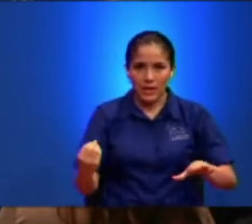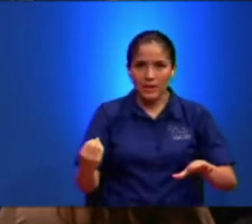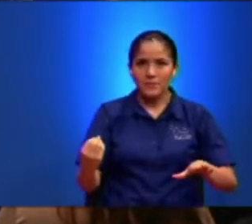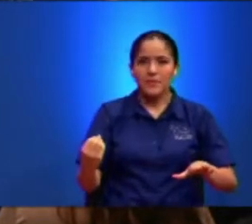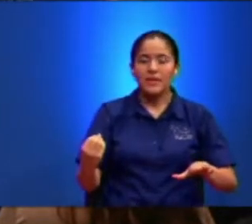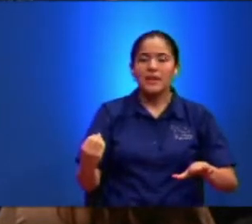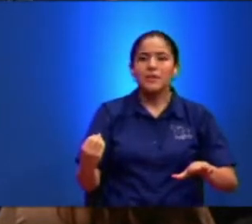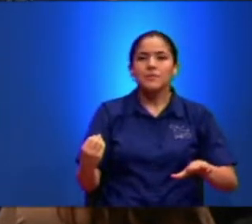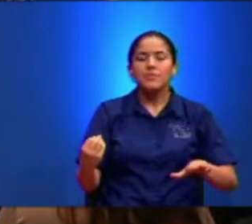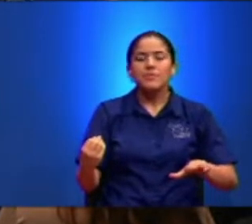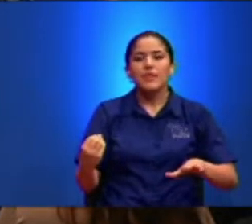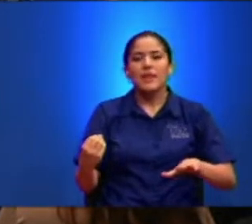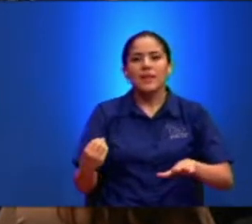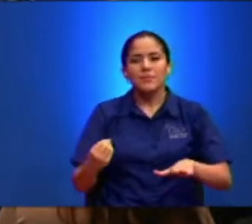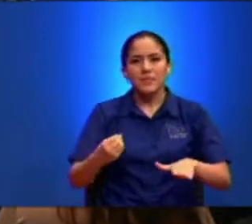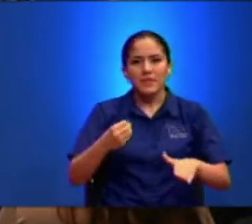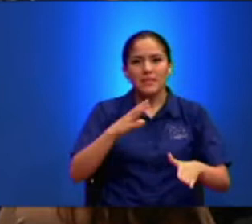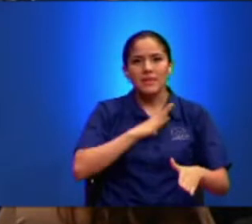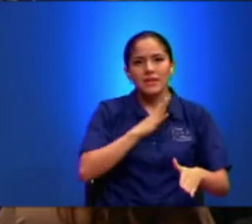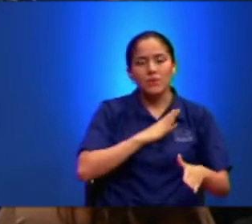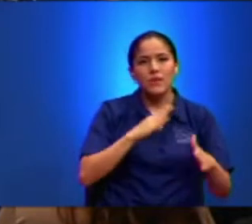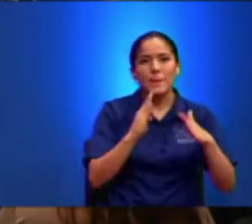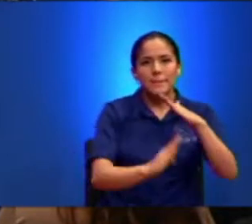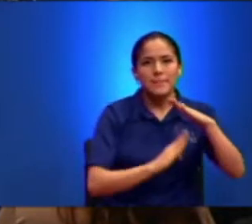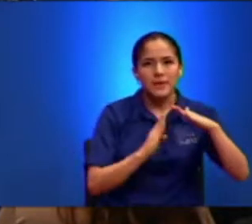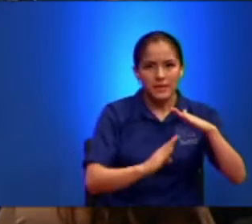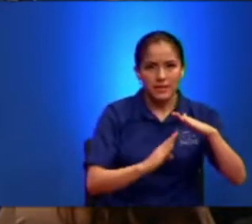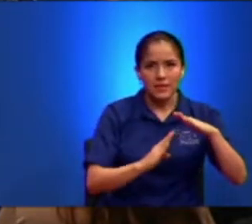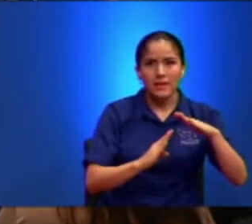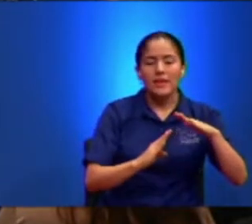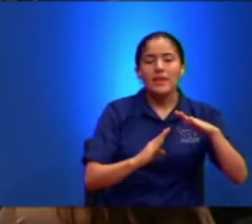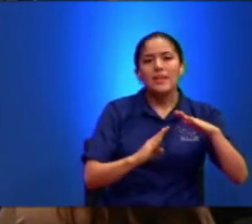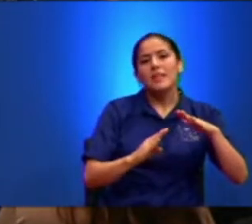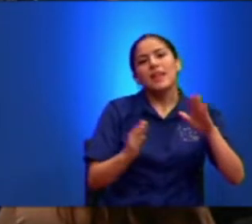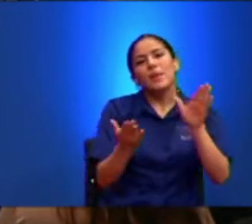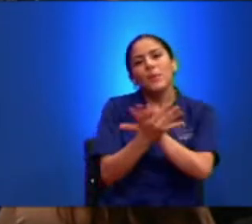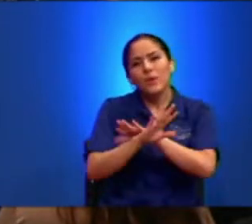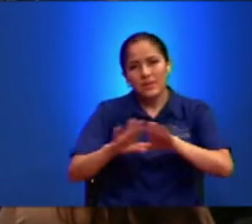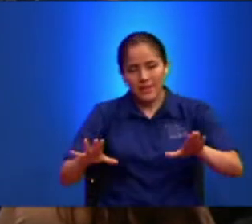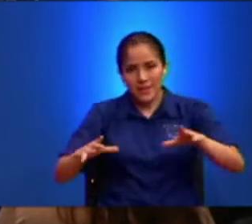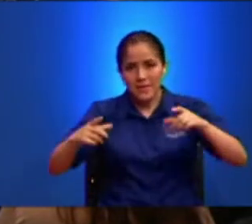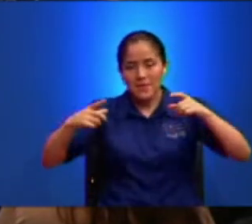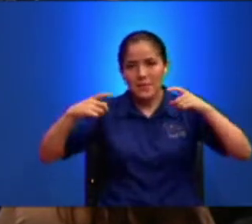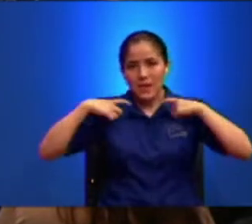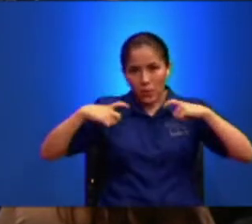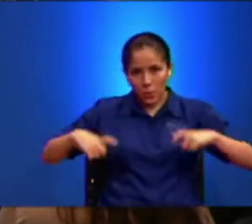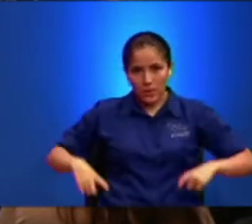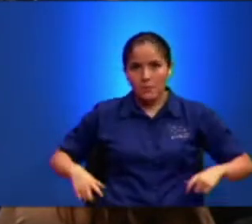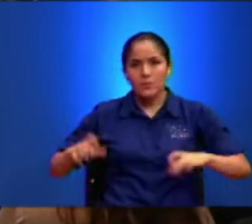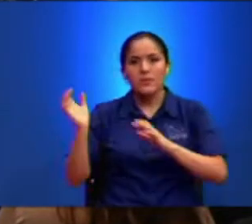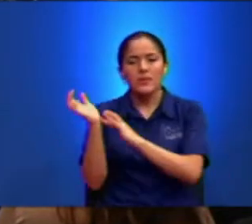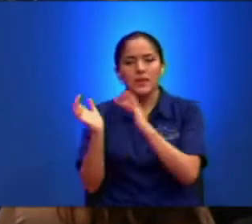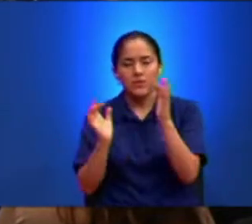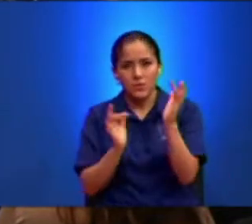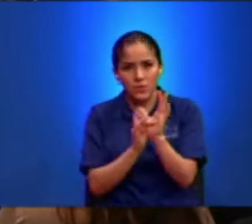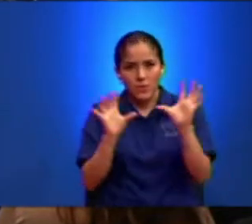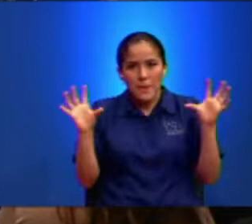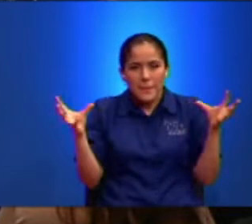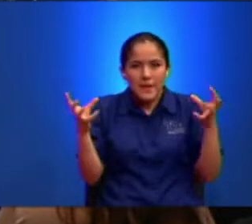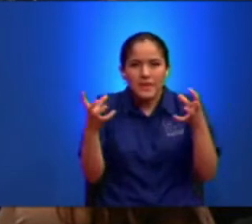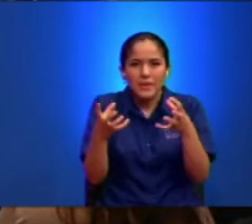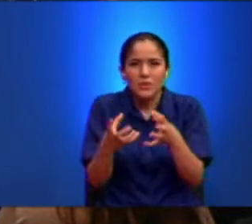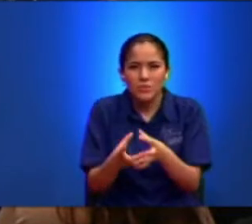De la muerte física Del Señor Para que sea congruente Entonces Dice ahí Comenzó a enseñarles